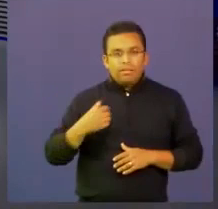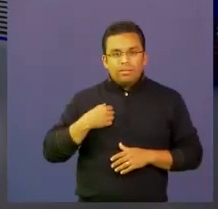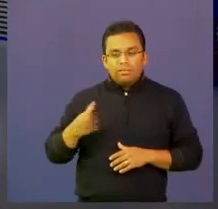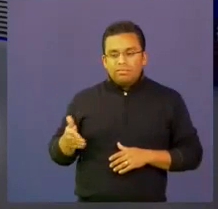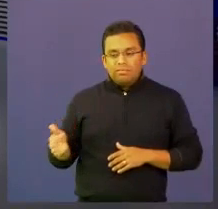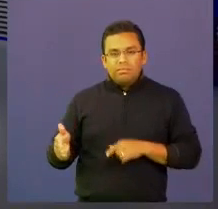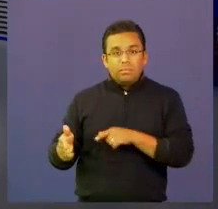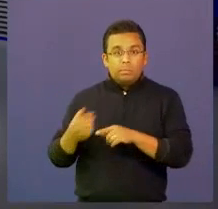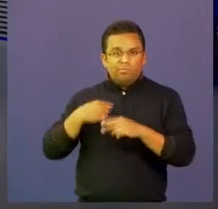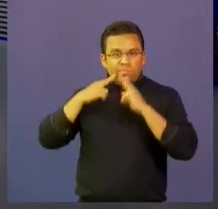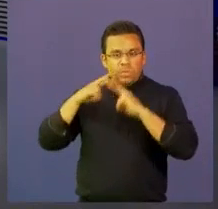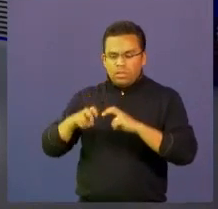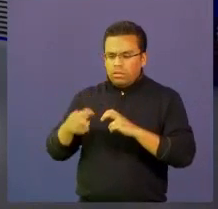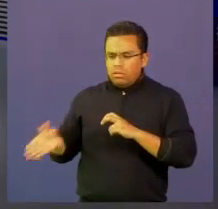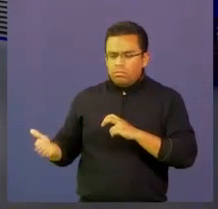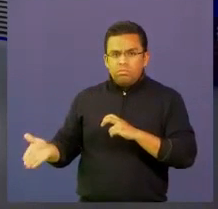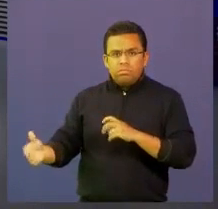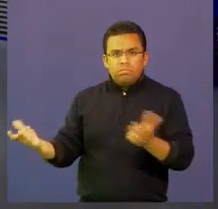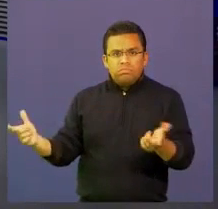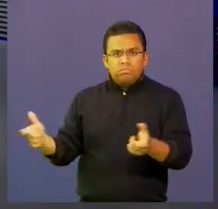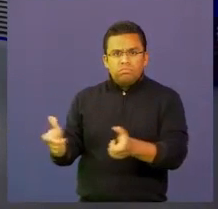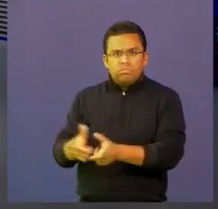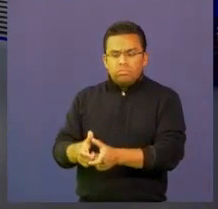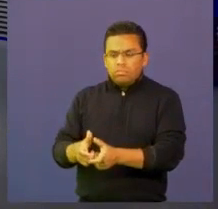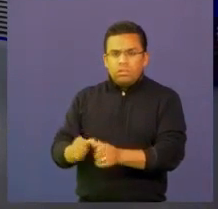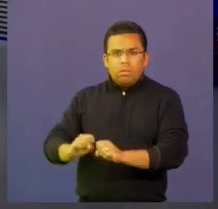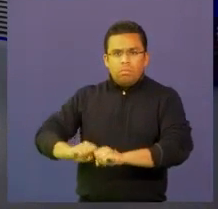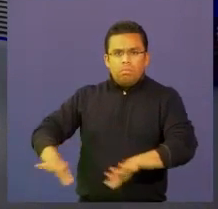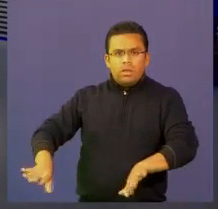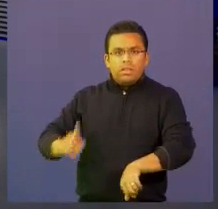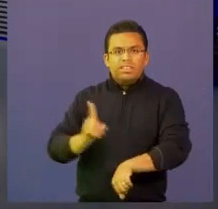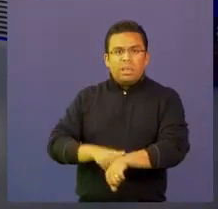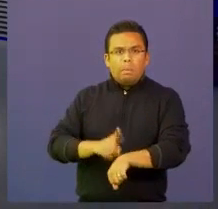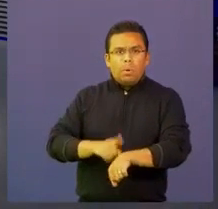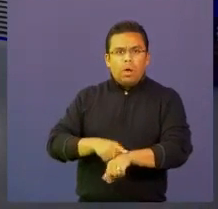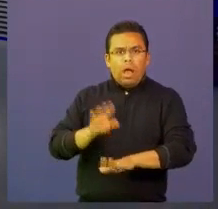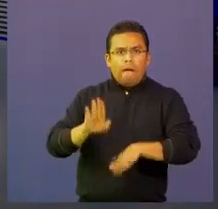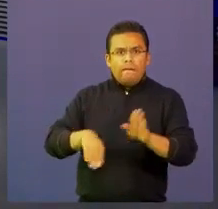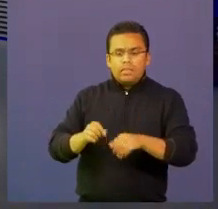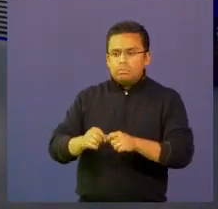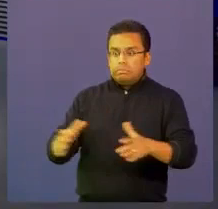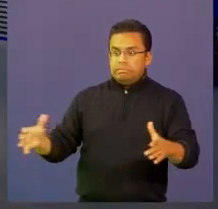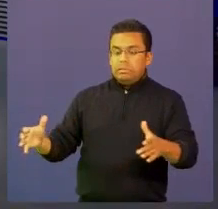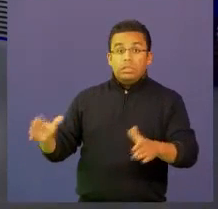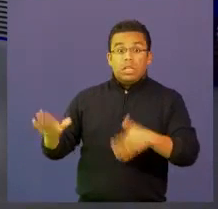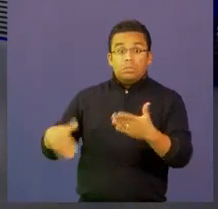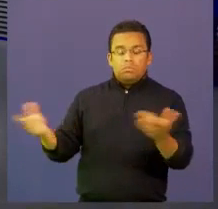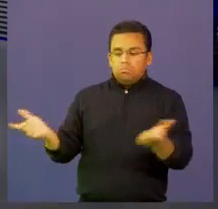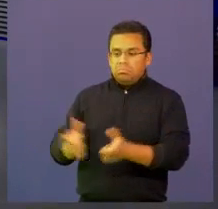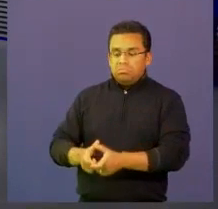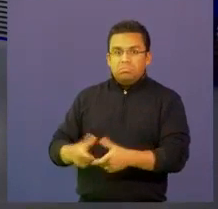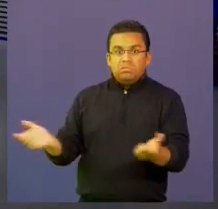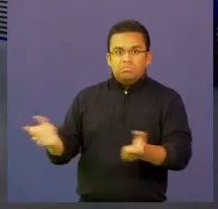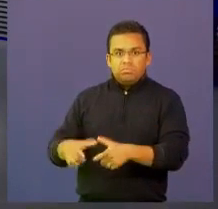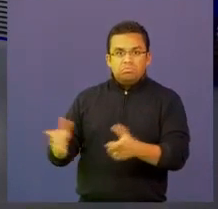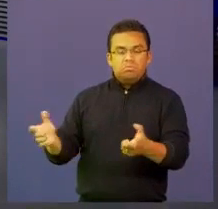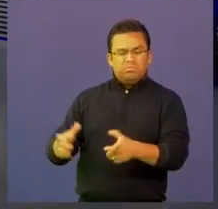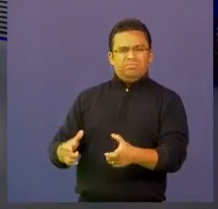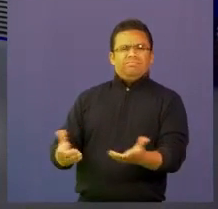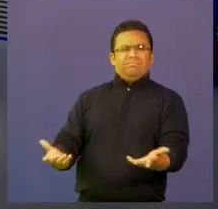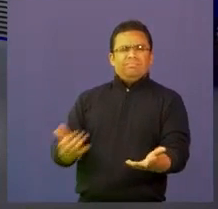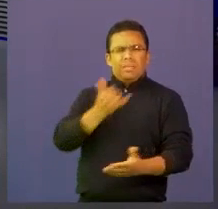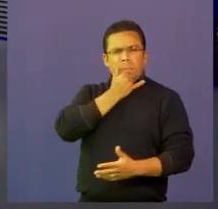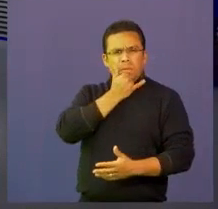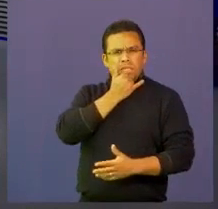desapareciendo en ciertas épocas. Y los chicos hicieron un trabajo directamente con los pescadores en las zonas, en donde les decía,